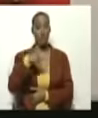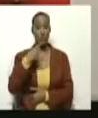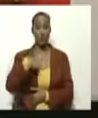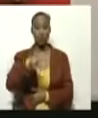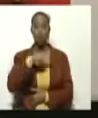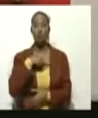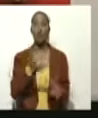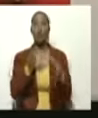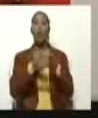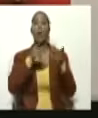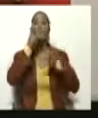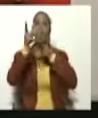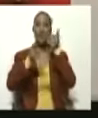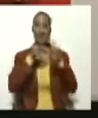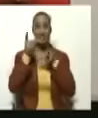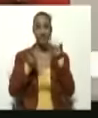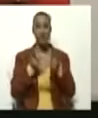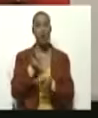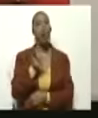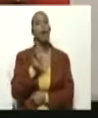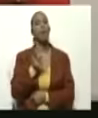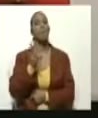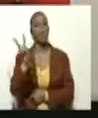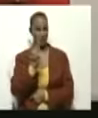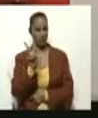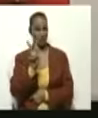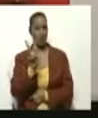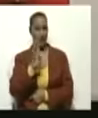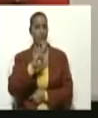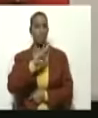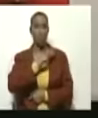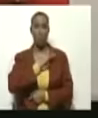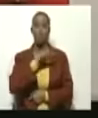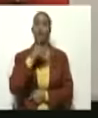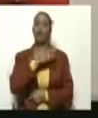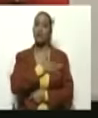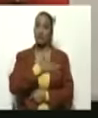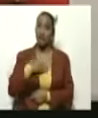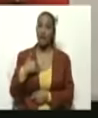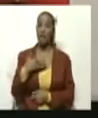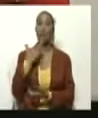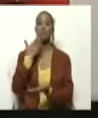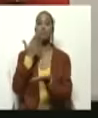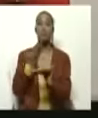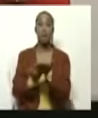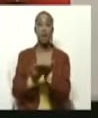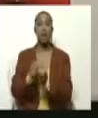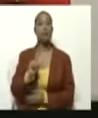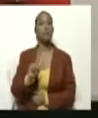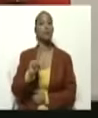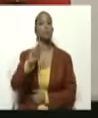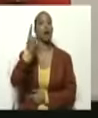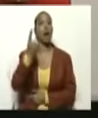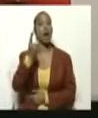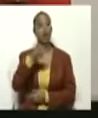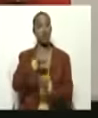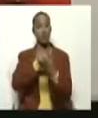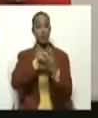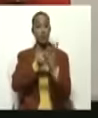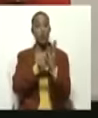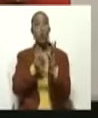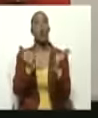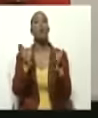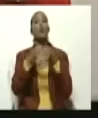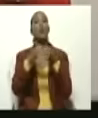campaña Venezuela Nuestra, queremos agradecer este paso crucial que han dado un grupo